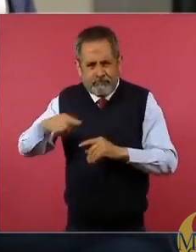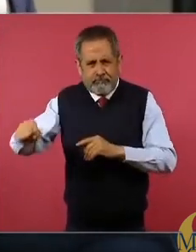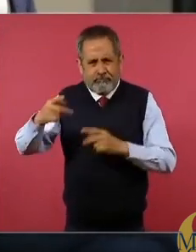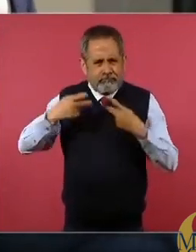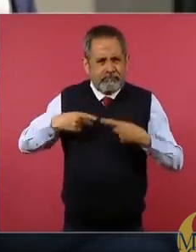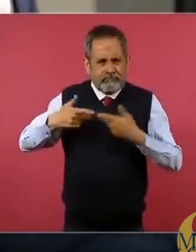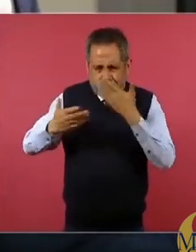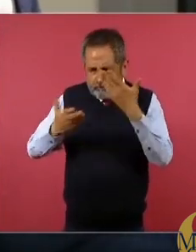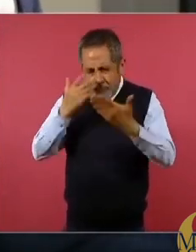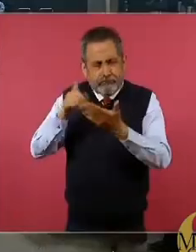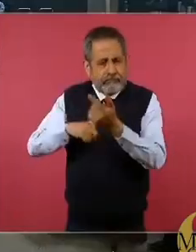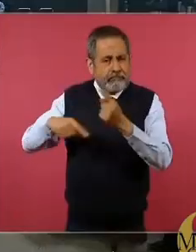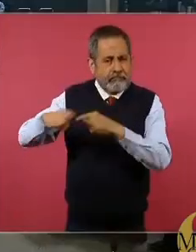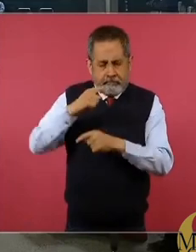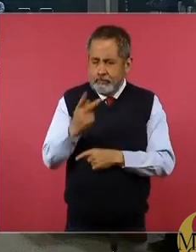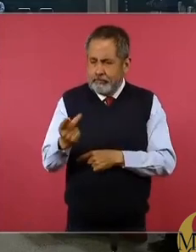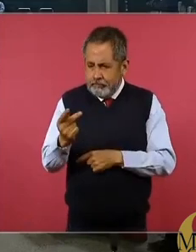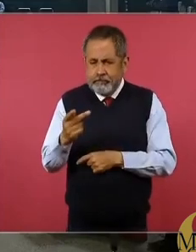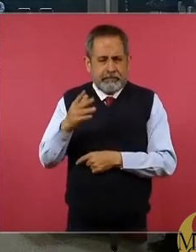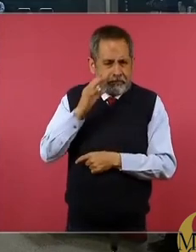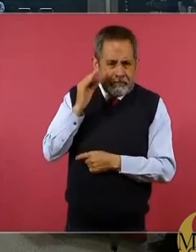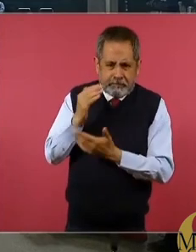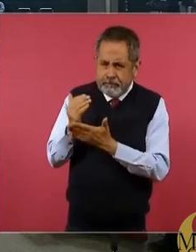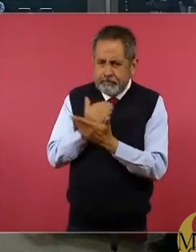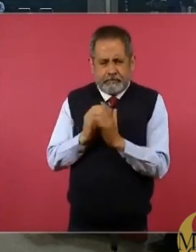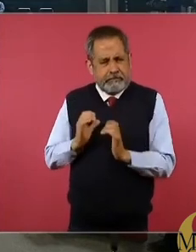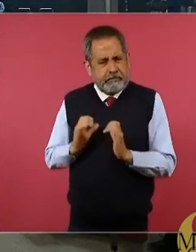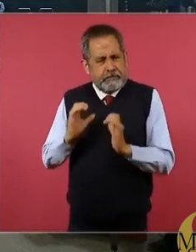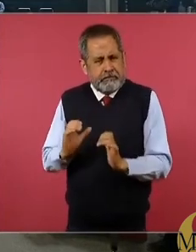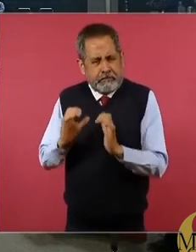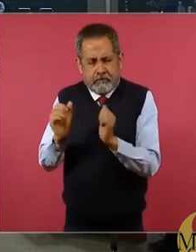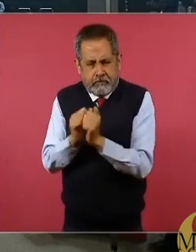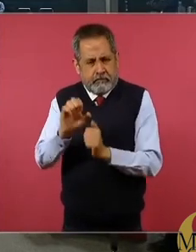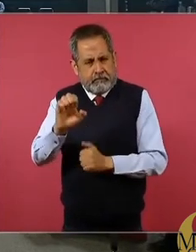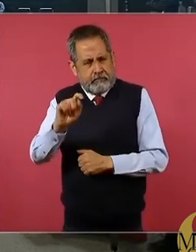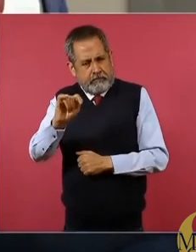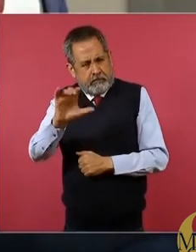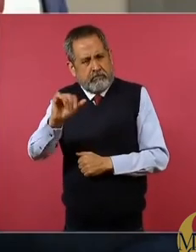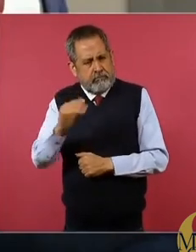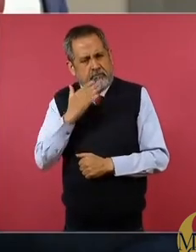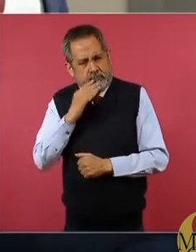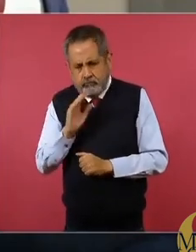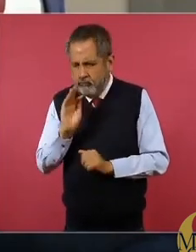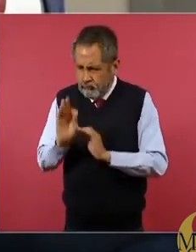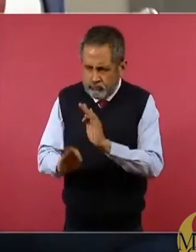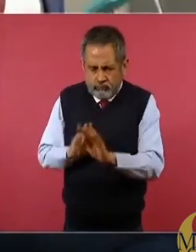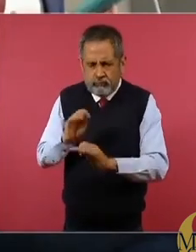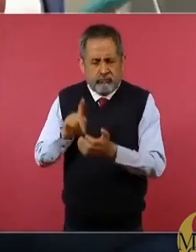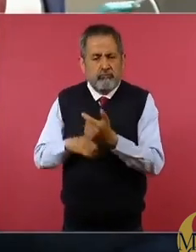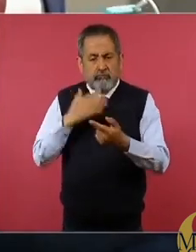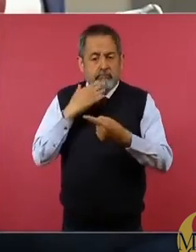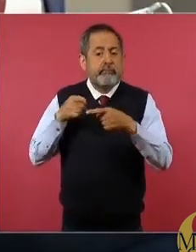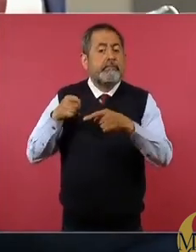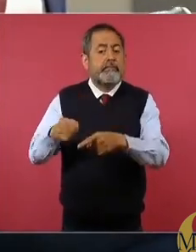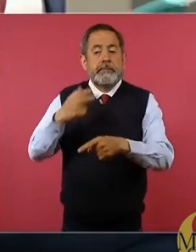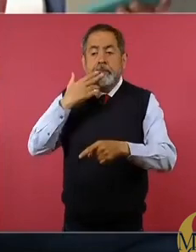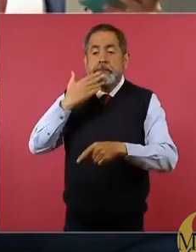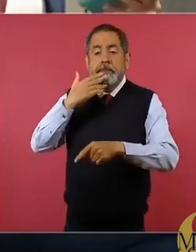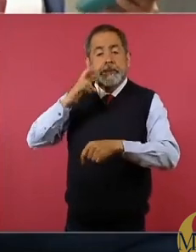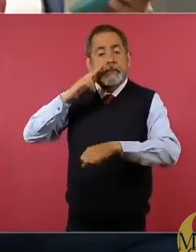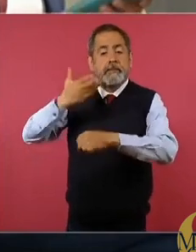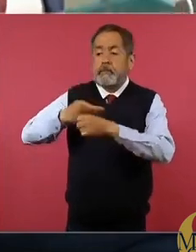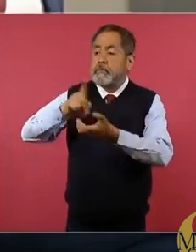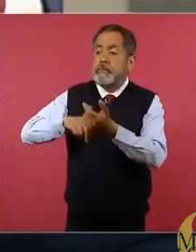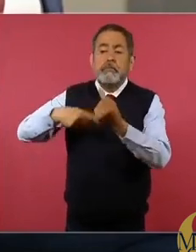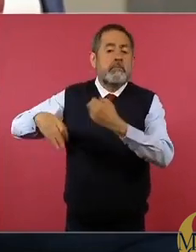la población de perros y gatos con un manejo y control éticos. Este propósito genera en la colectividad responsabilidad y